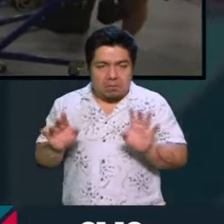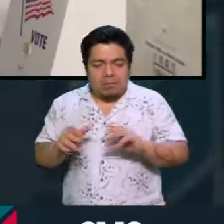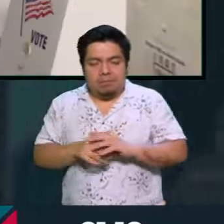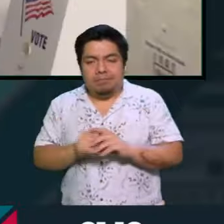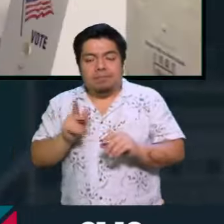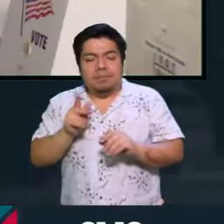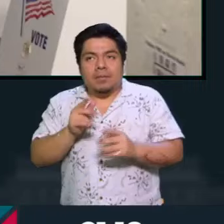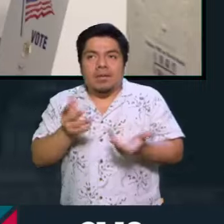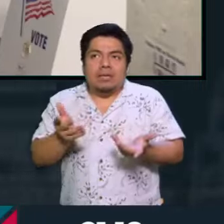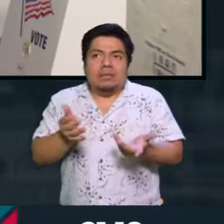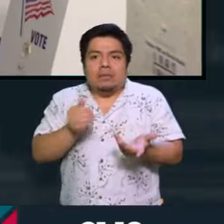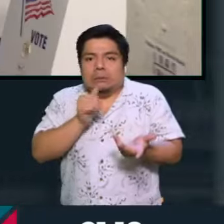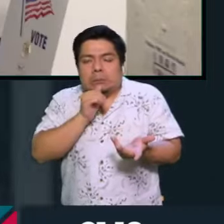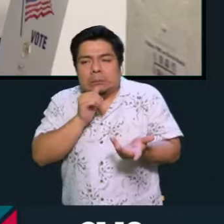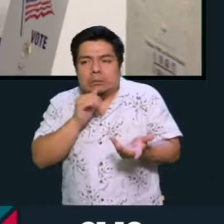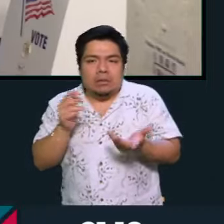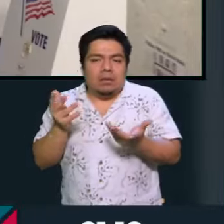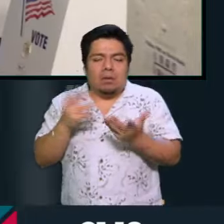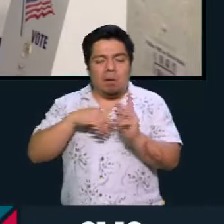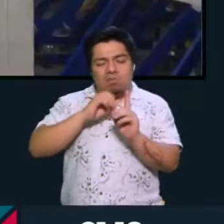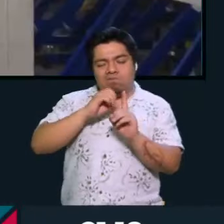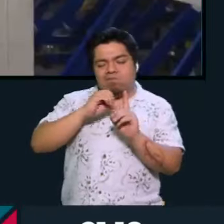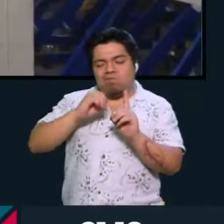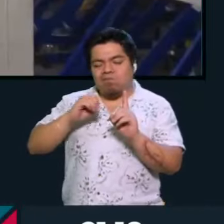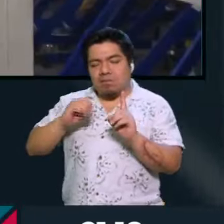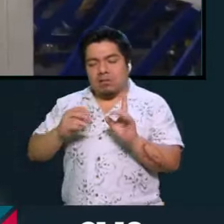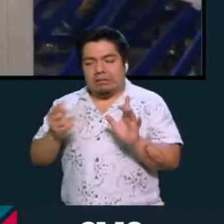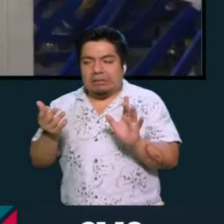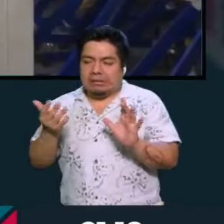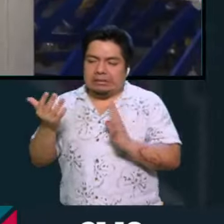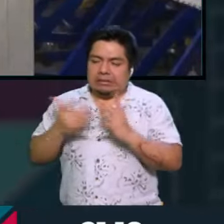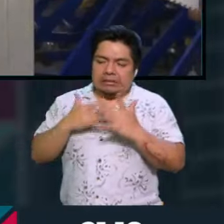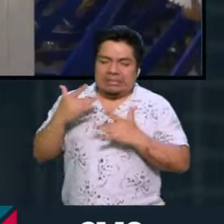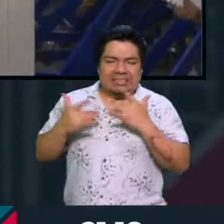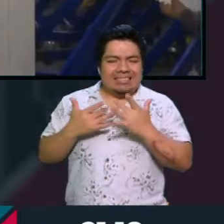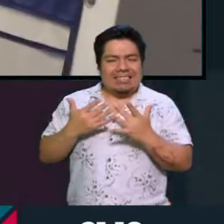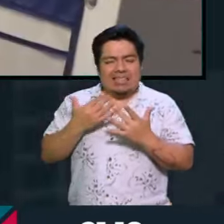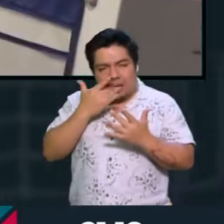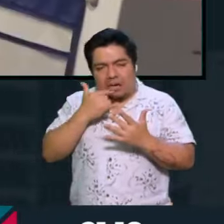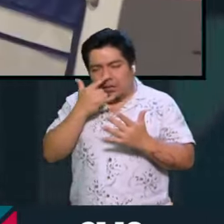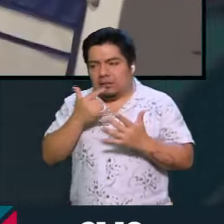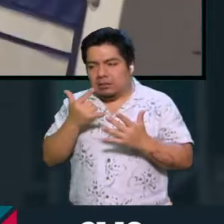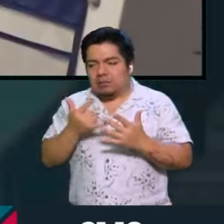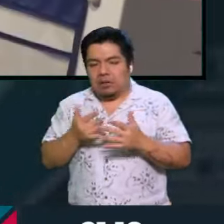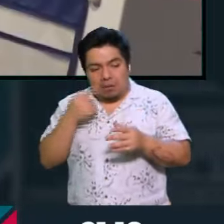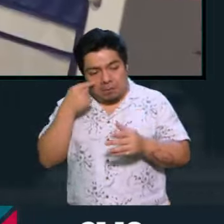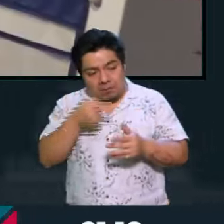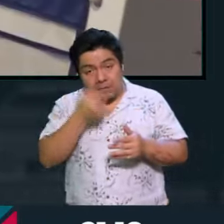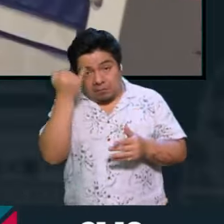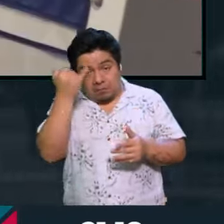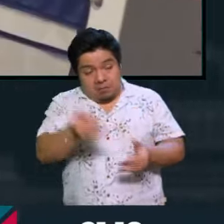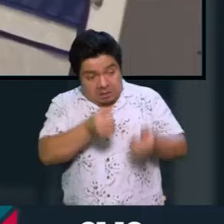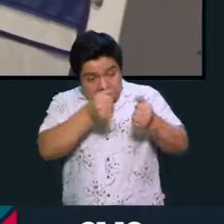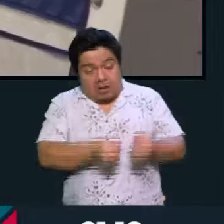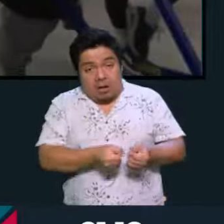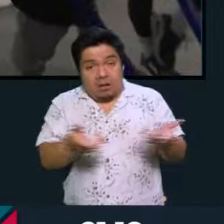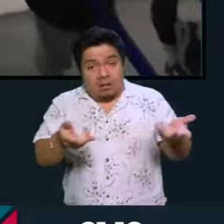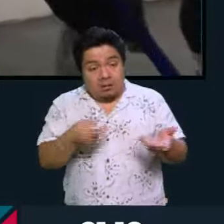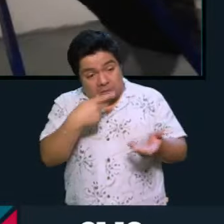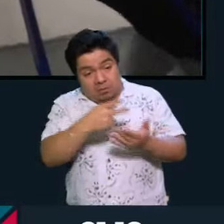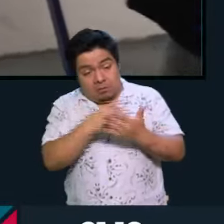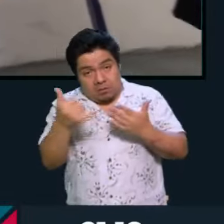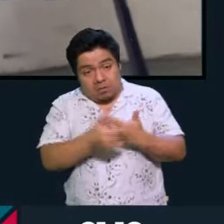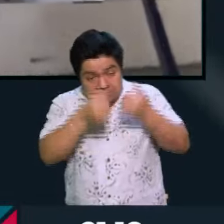hay un desdibujamiento. Y ahí sí que sería esta cosa de, plántate en tus principios, plántate en tu